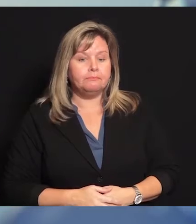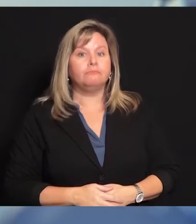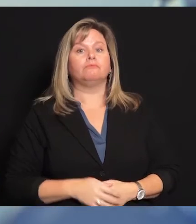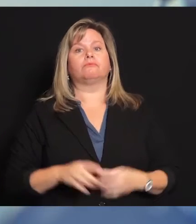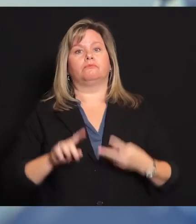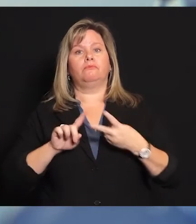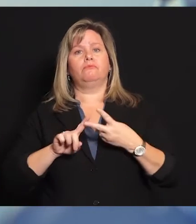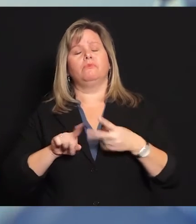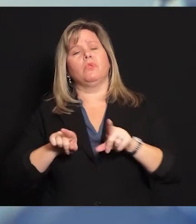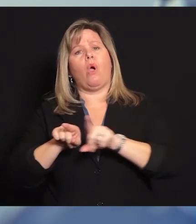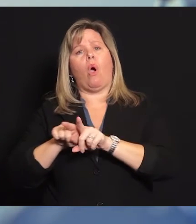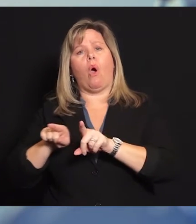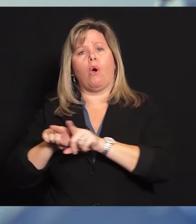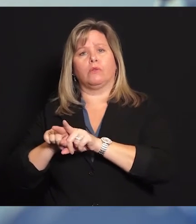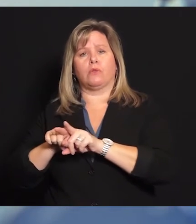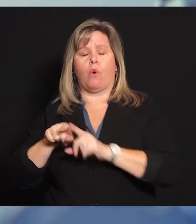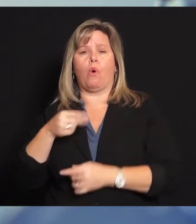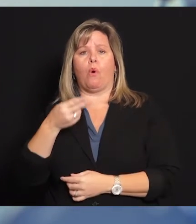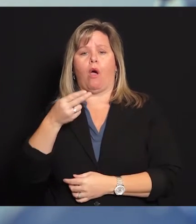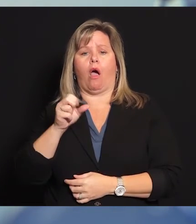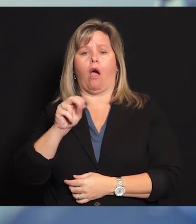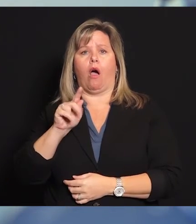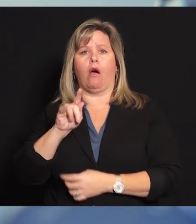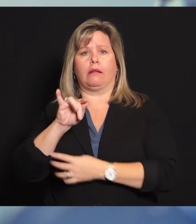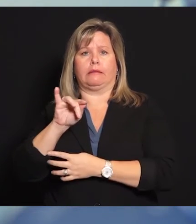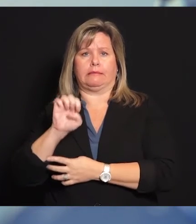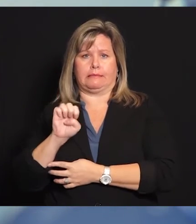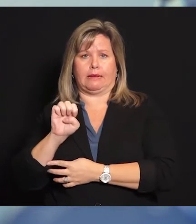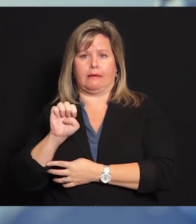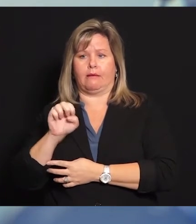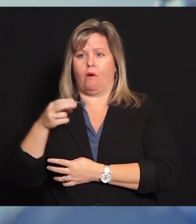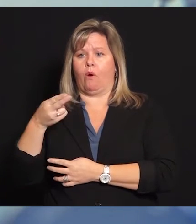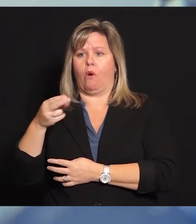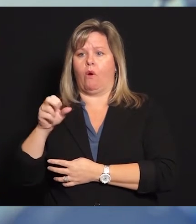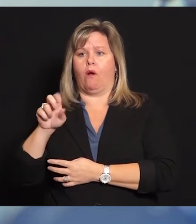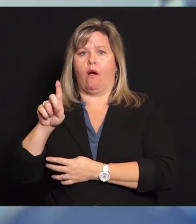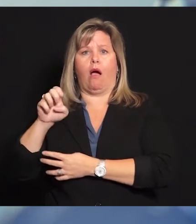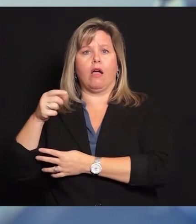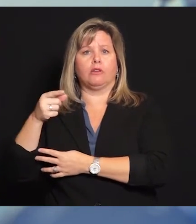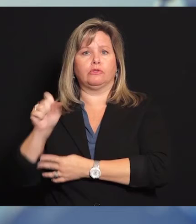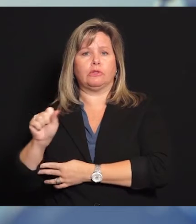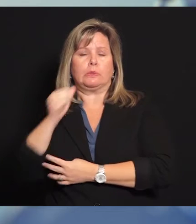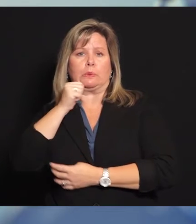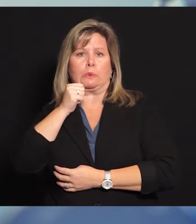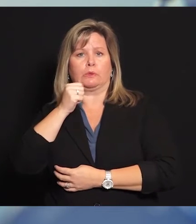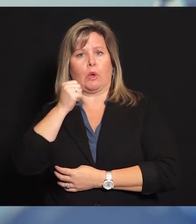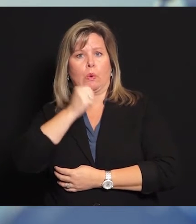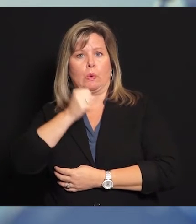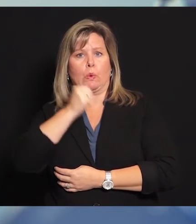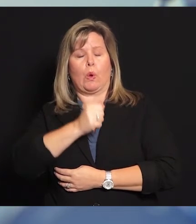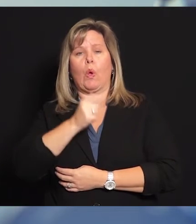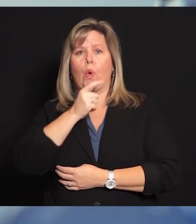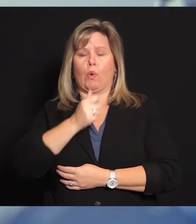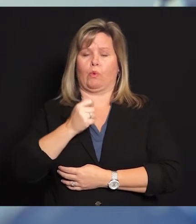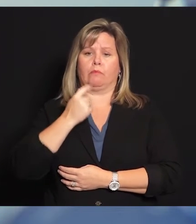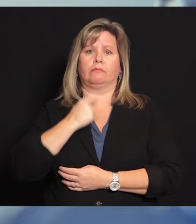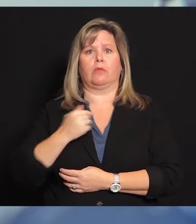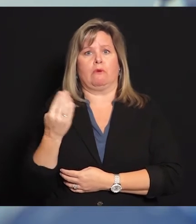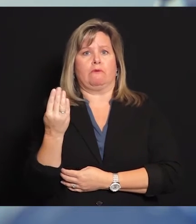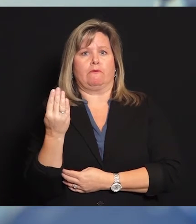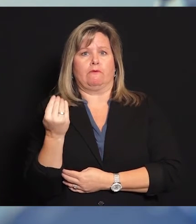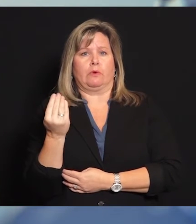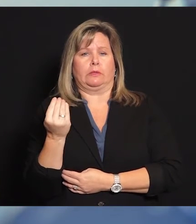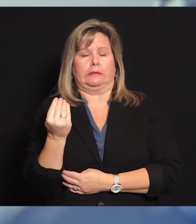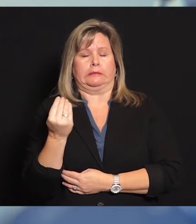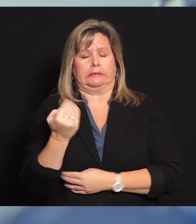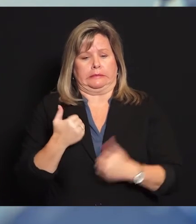Honesty Hodges, de 14 años, puede recordar Hodges de 2017 cuando la policía de Grand Rapids